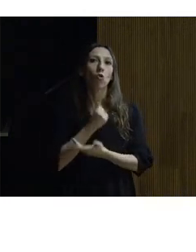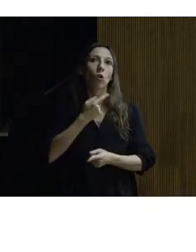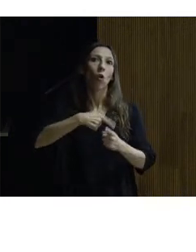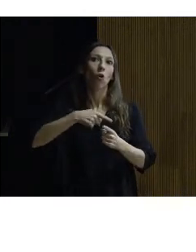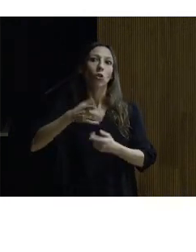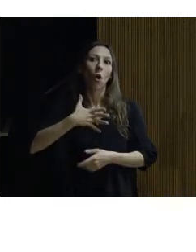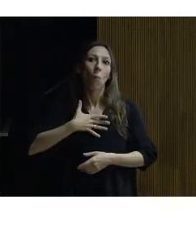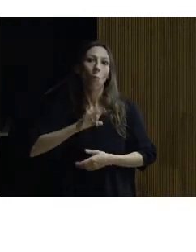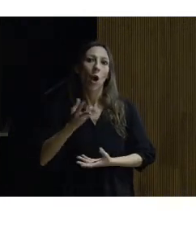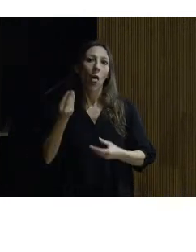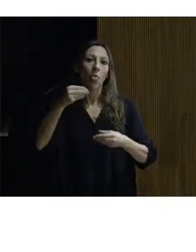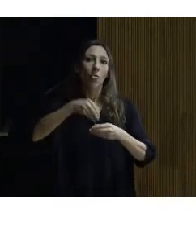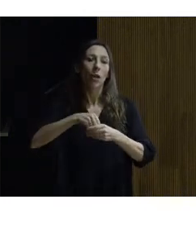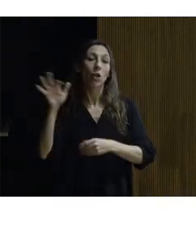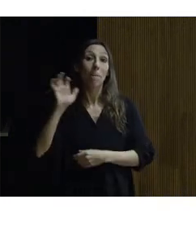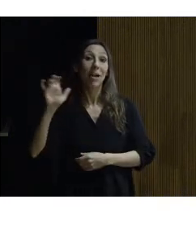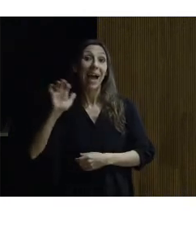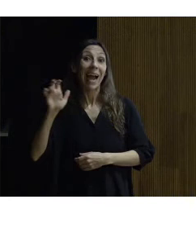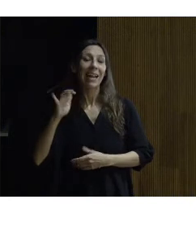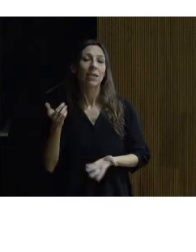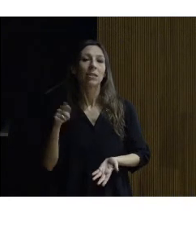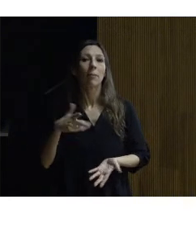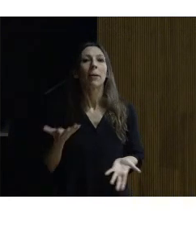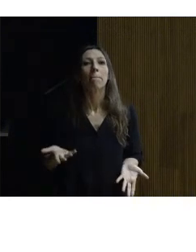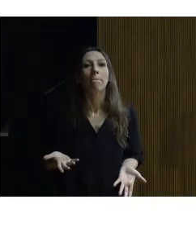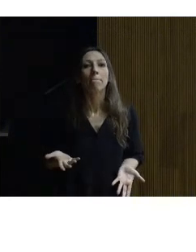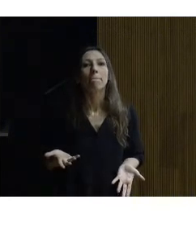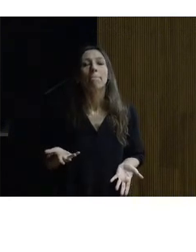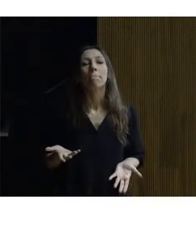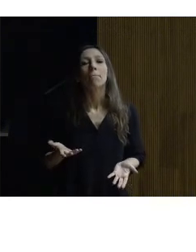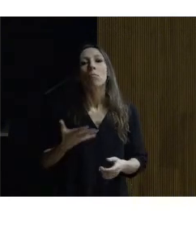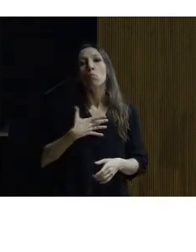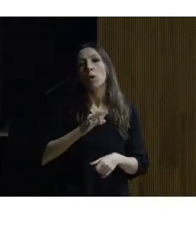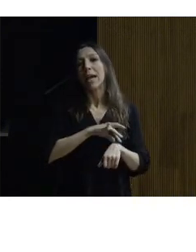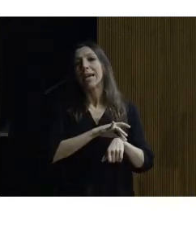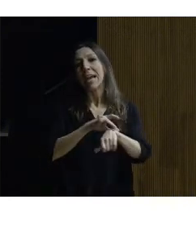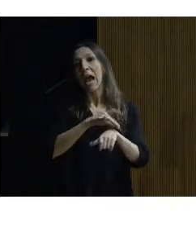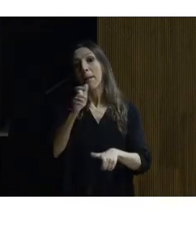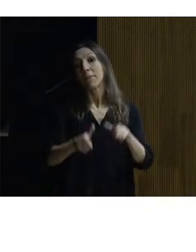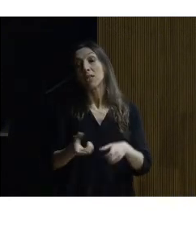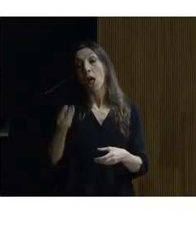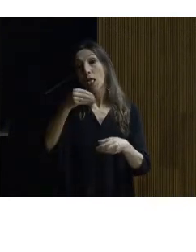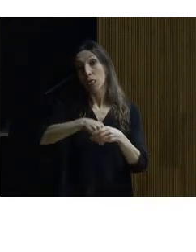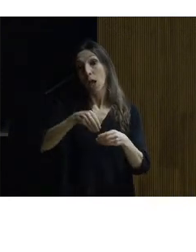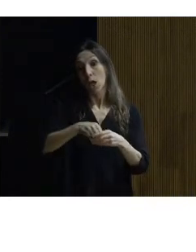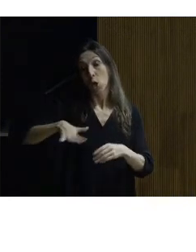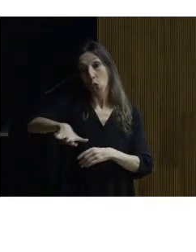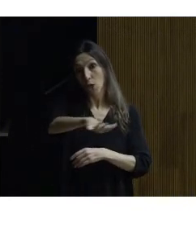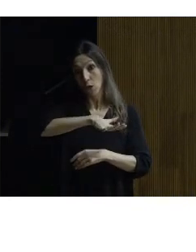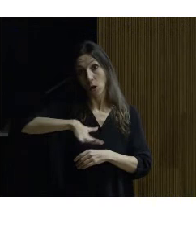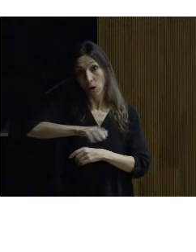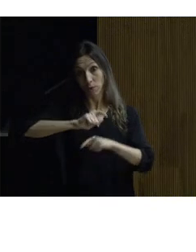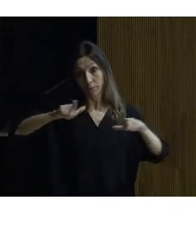estar escritos en lenguaje braille y también la posibilidad de poder guiar a esas personas dentro de ese recinto mediante